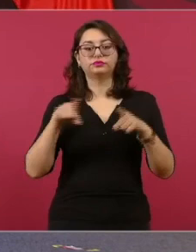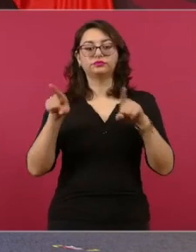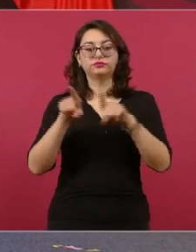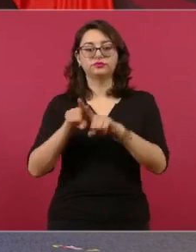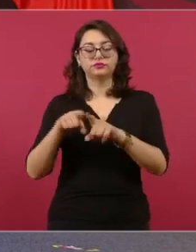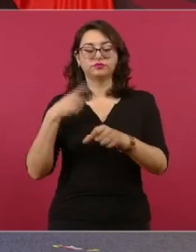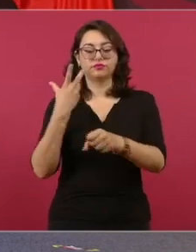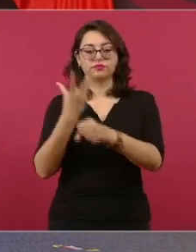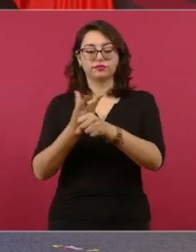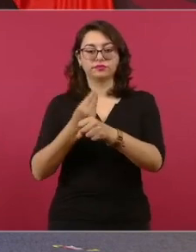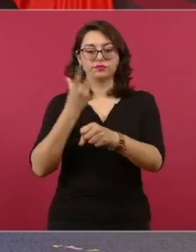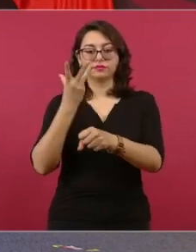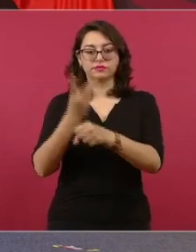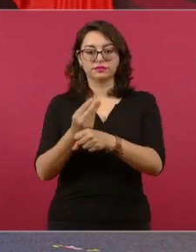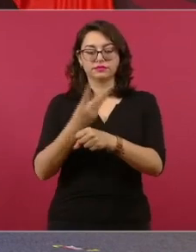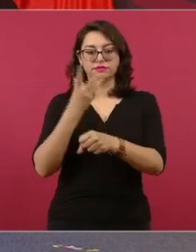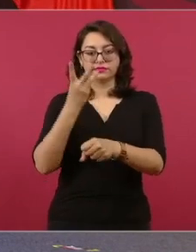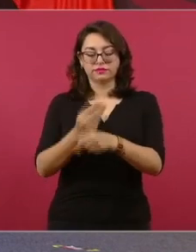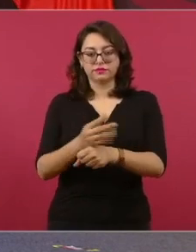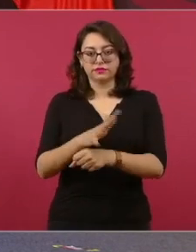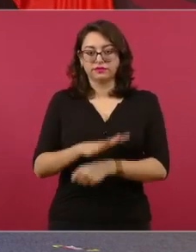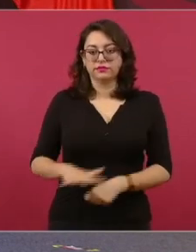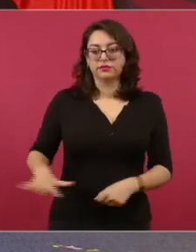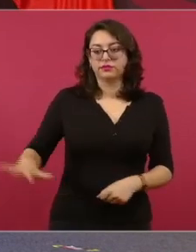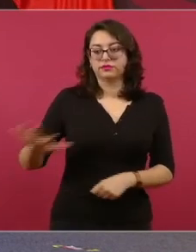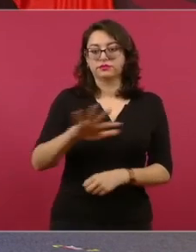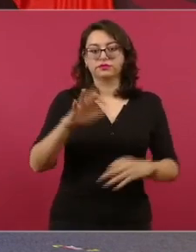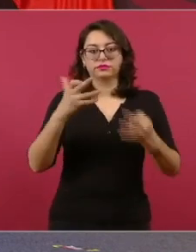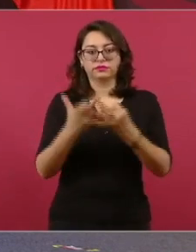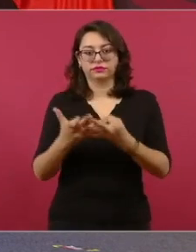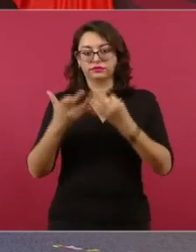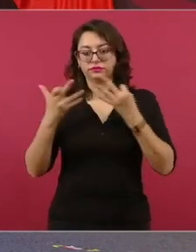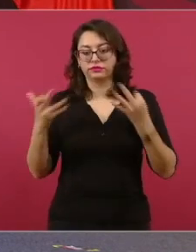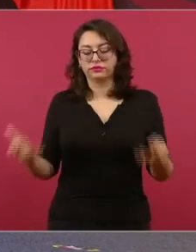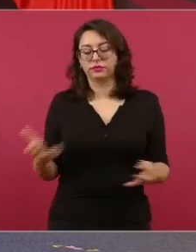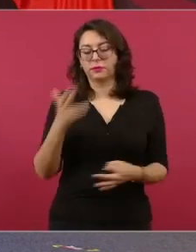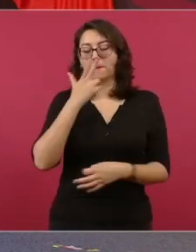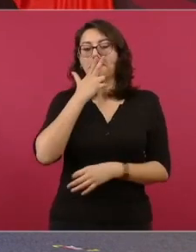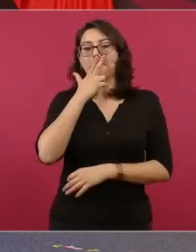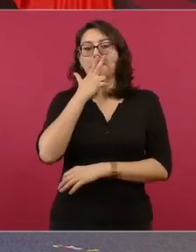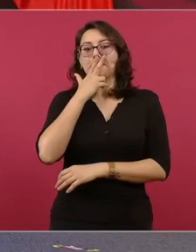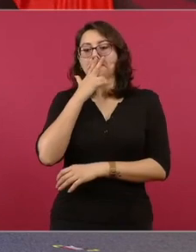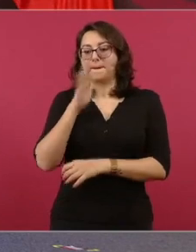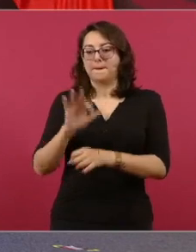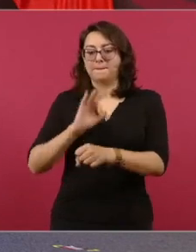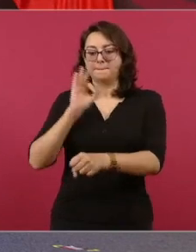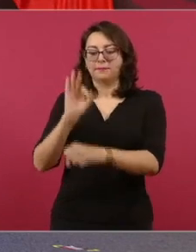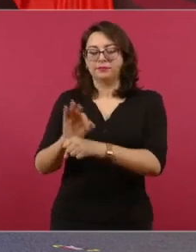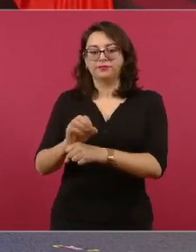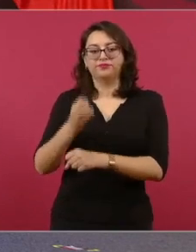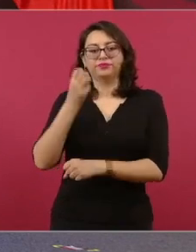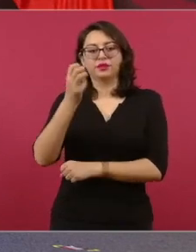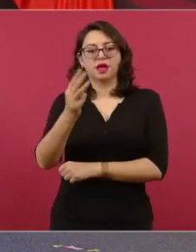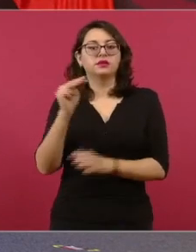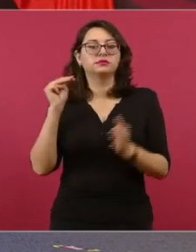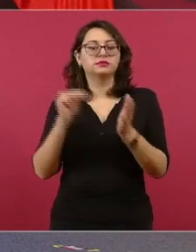una reserva, es el Parque del Jaguar, como tres mil hectáreas